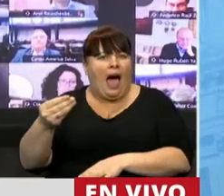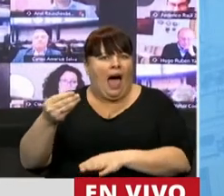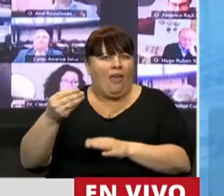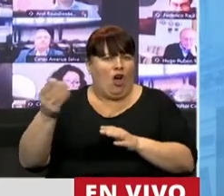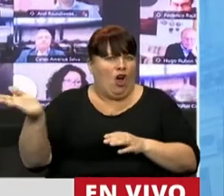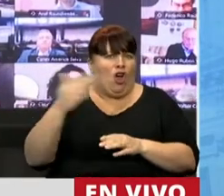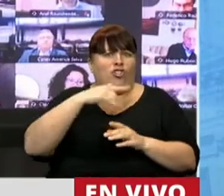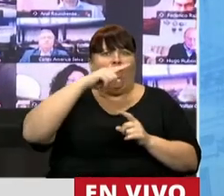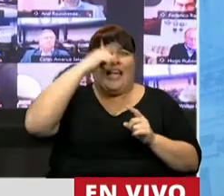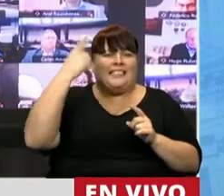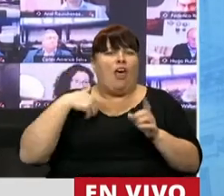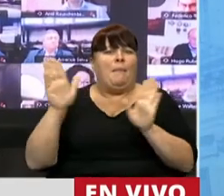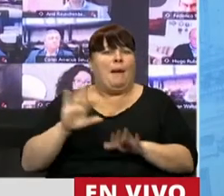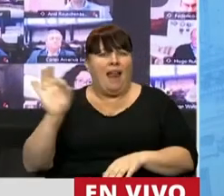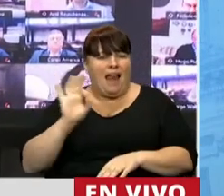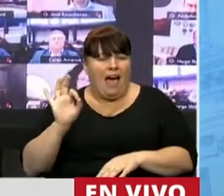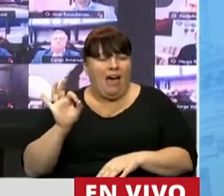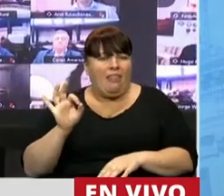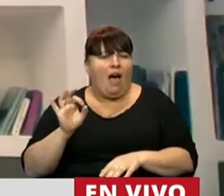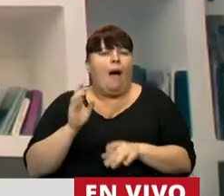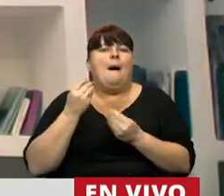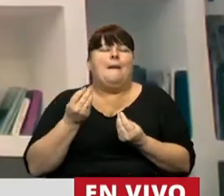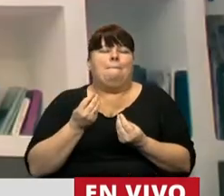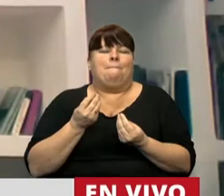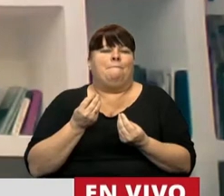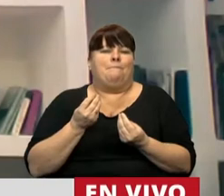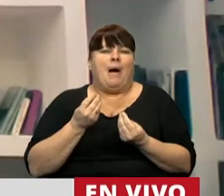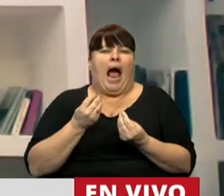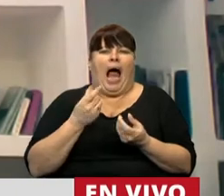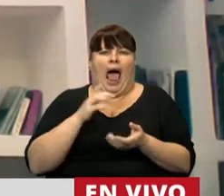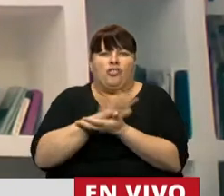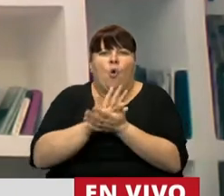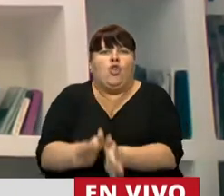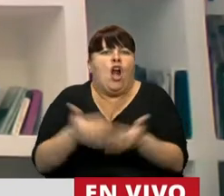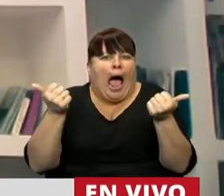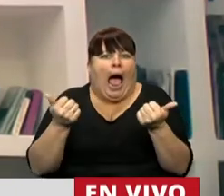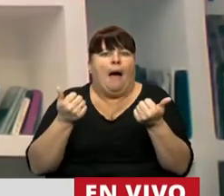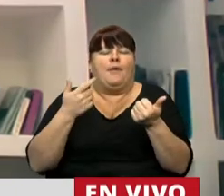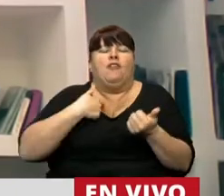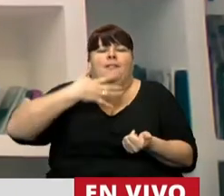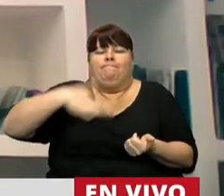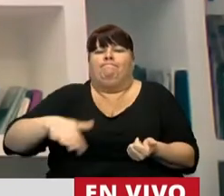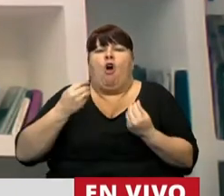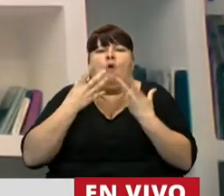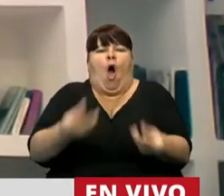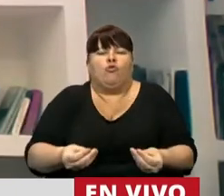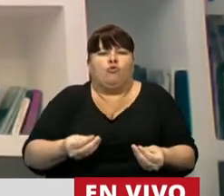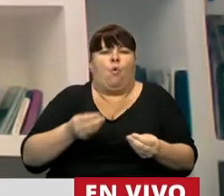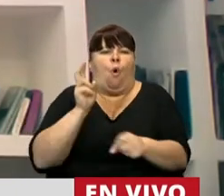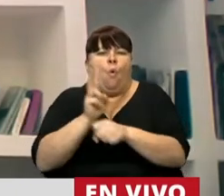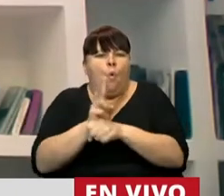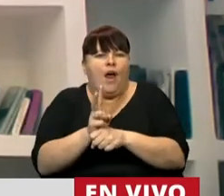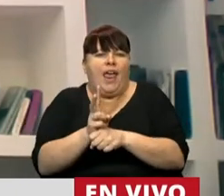niveles del Estado, no estamos preparados para reaccionar rápidamente, para comprender cómo asistir, cómo